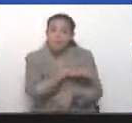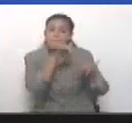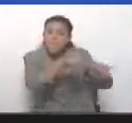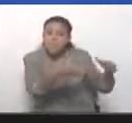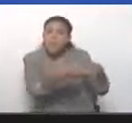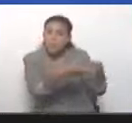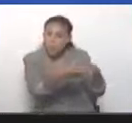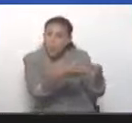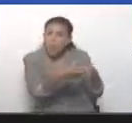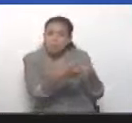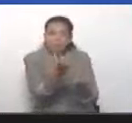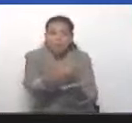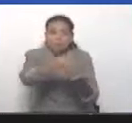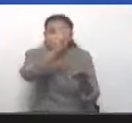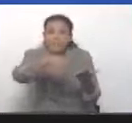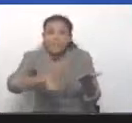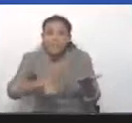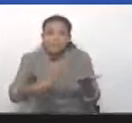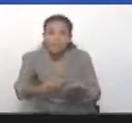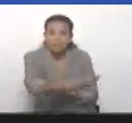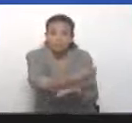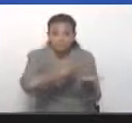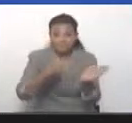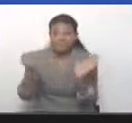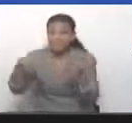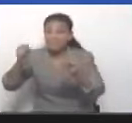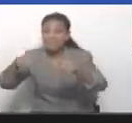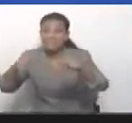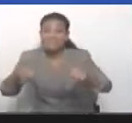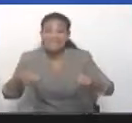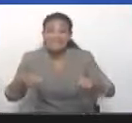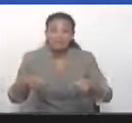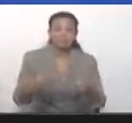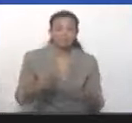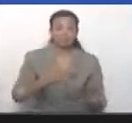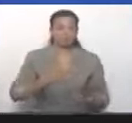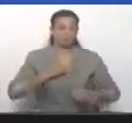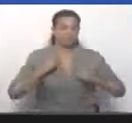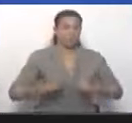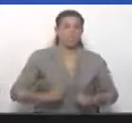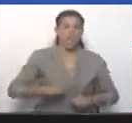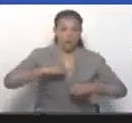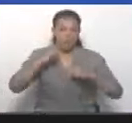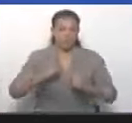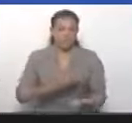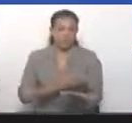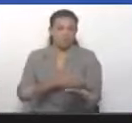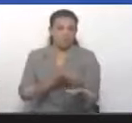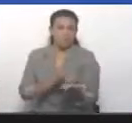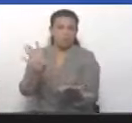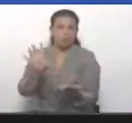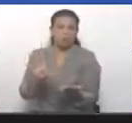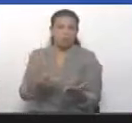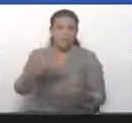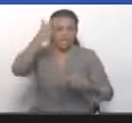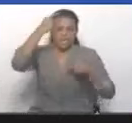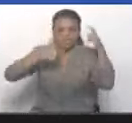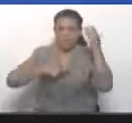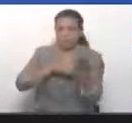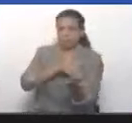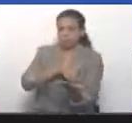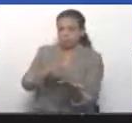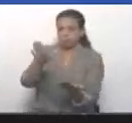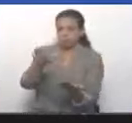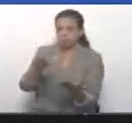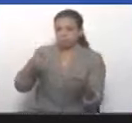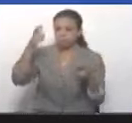recogieron la firma y envalentonados. Ahora sí, vamos a tumbar Chávez, ahora sí